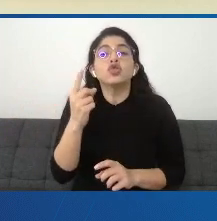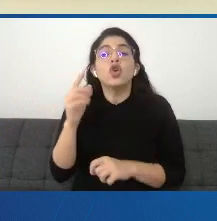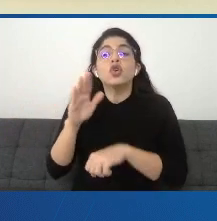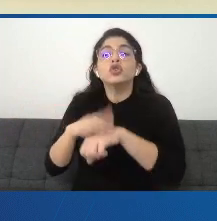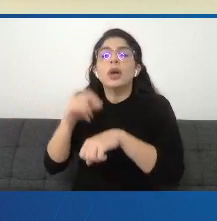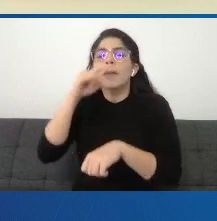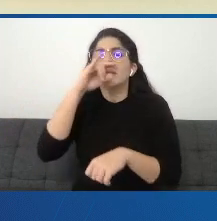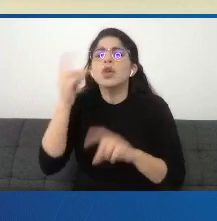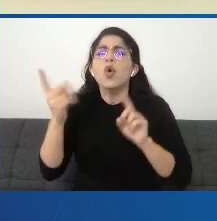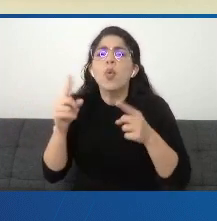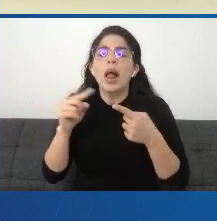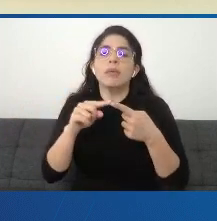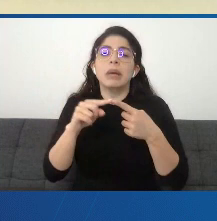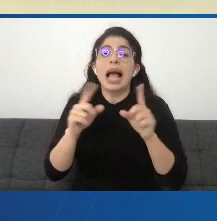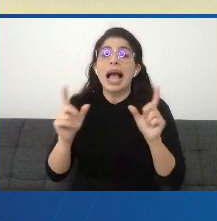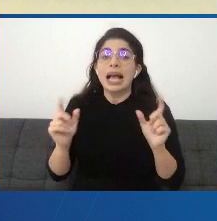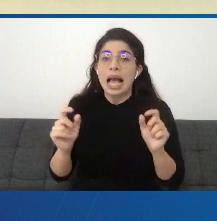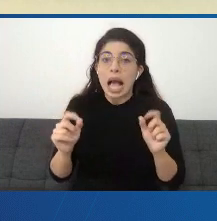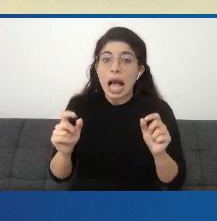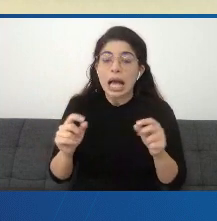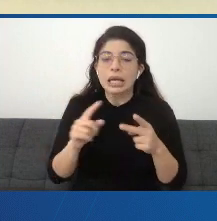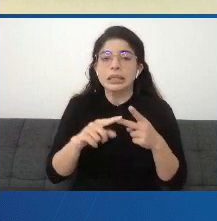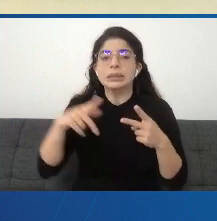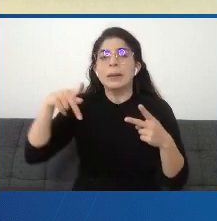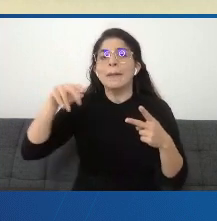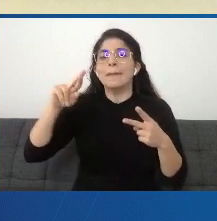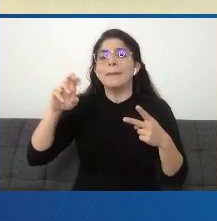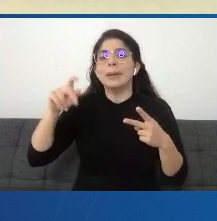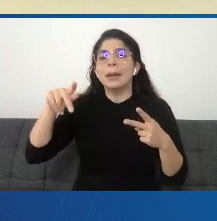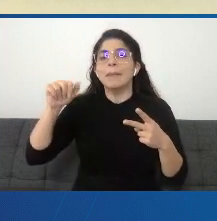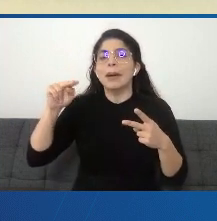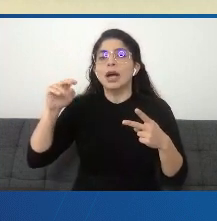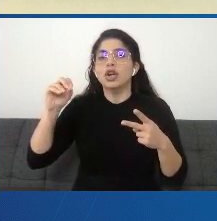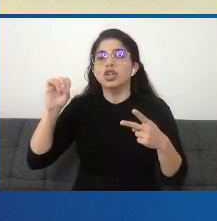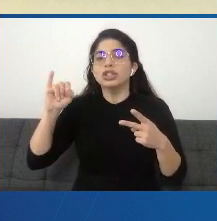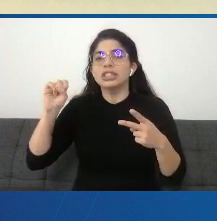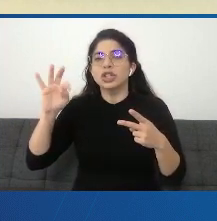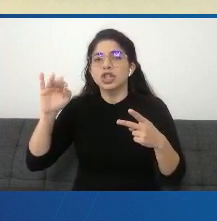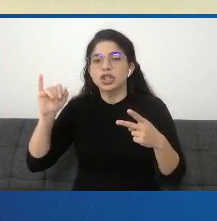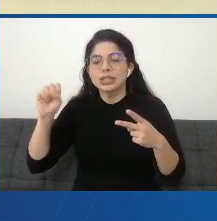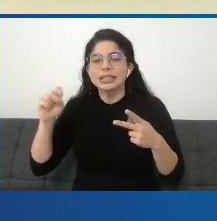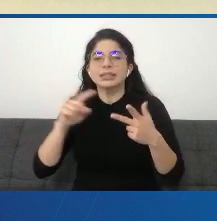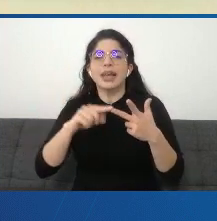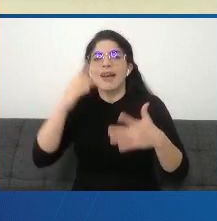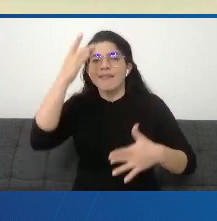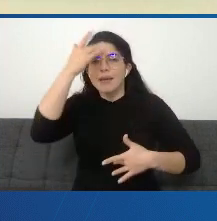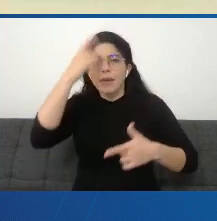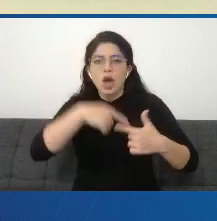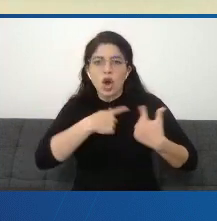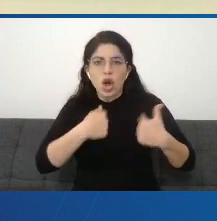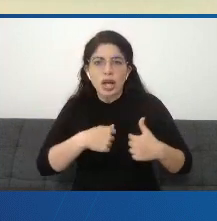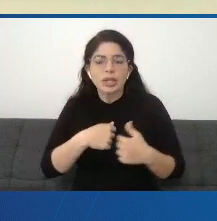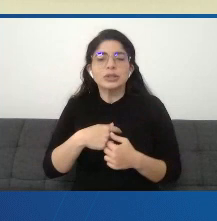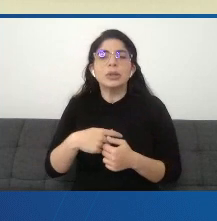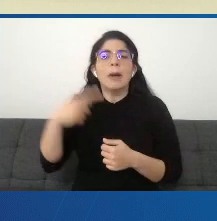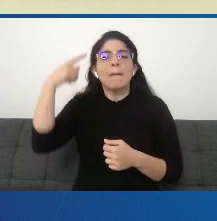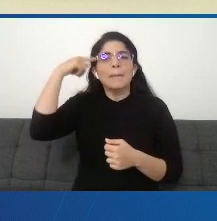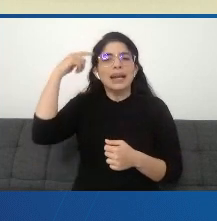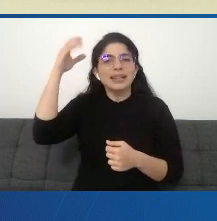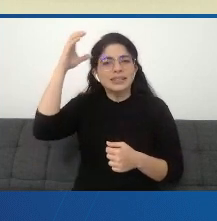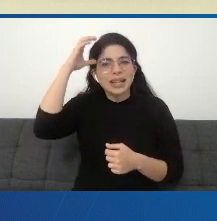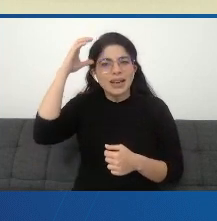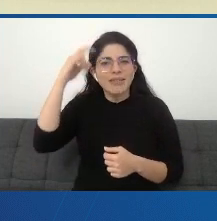cáncer, trepanocitosis, enfermedad del corazón, parálisis cerebral infantil,